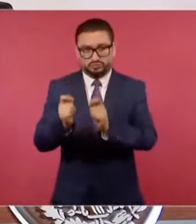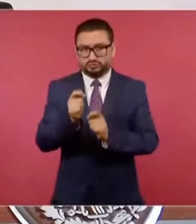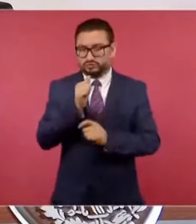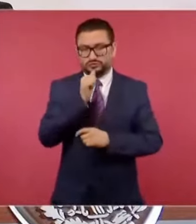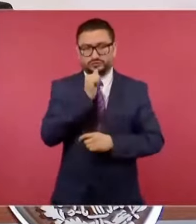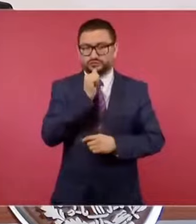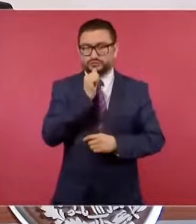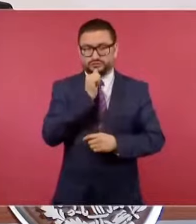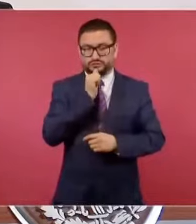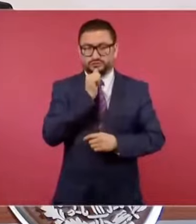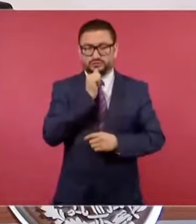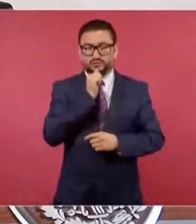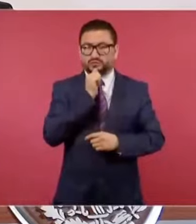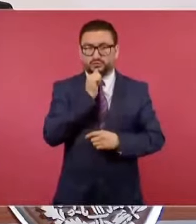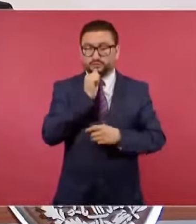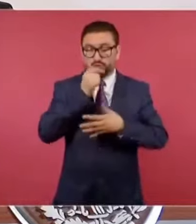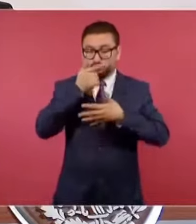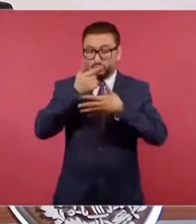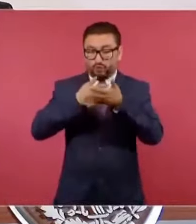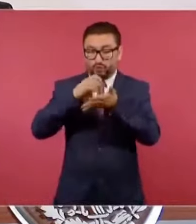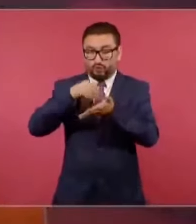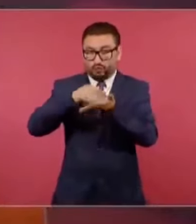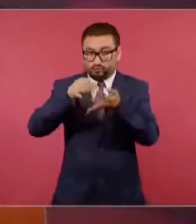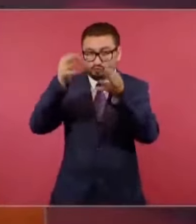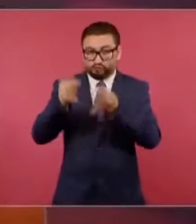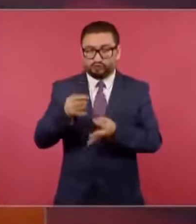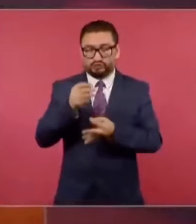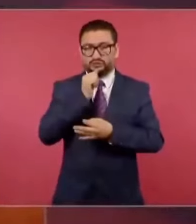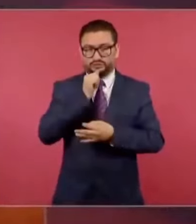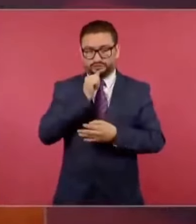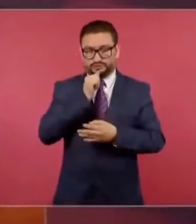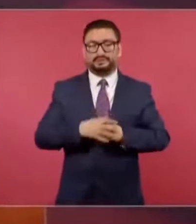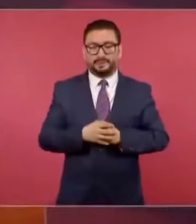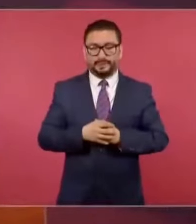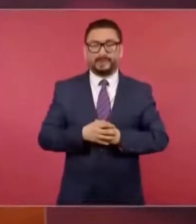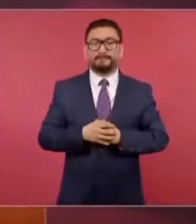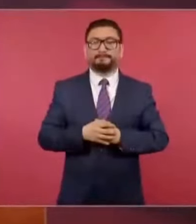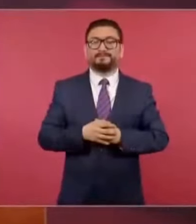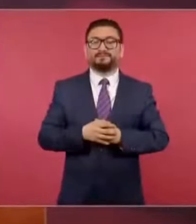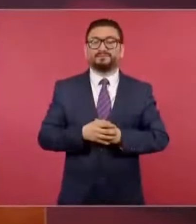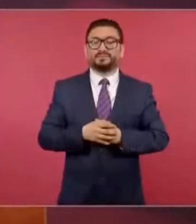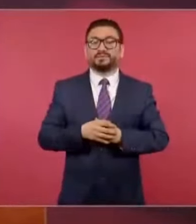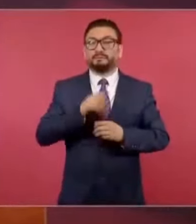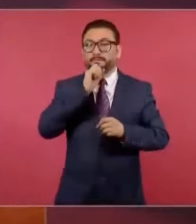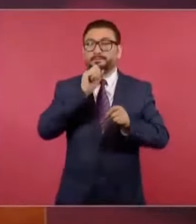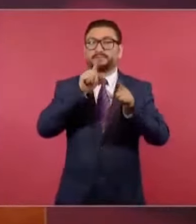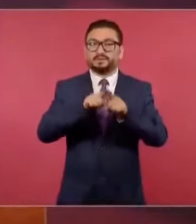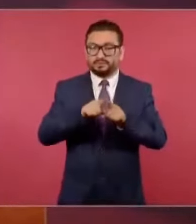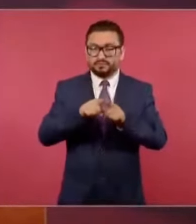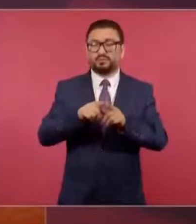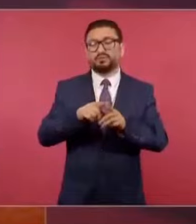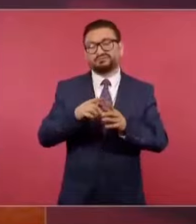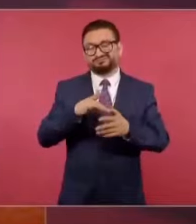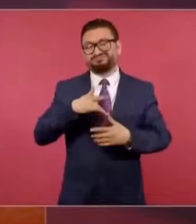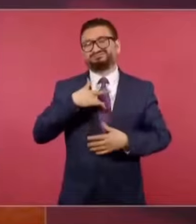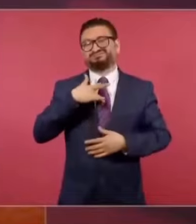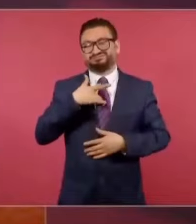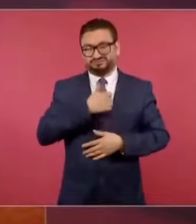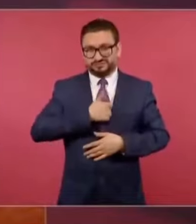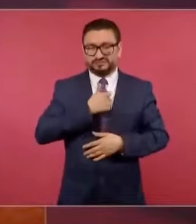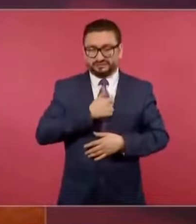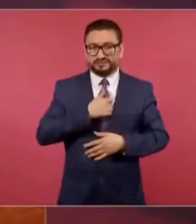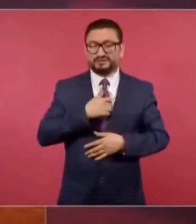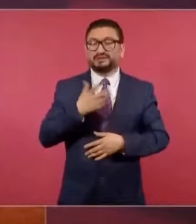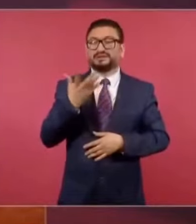inscripción oficial. También hay, ha habido lamentablemente,